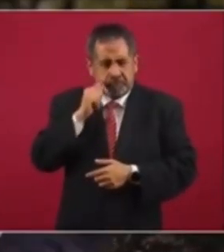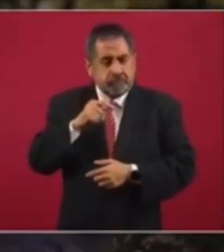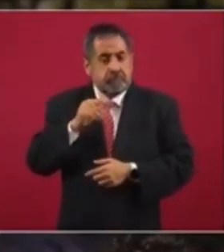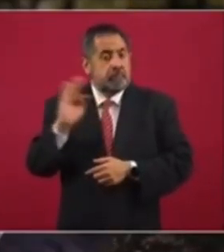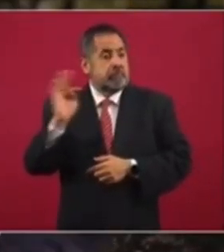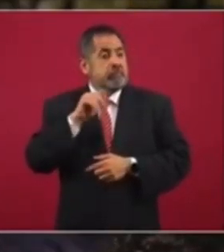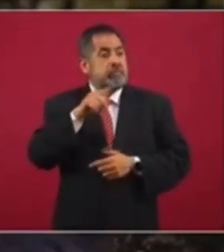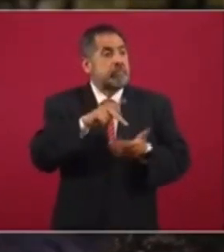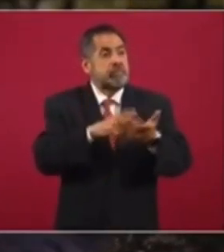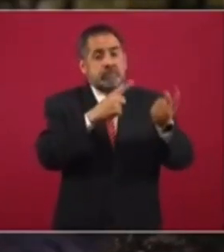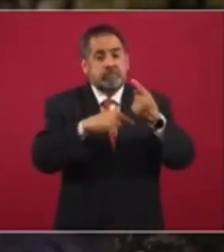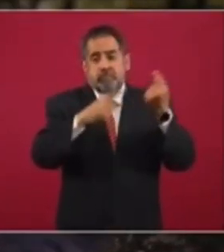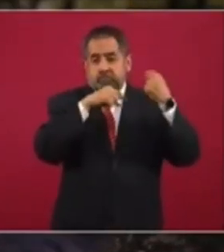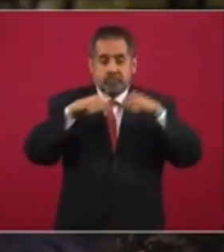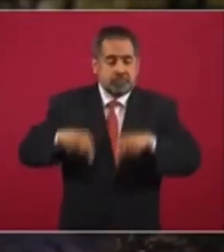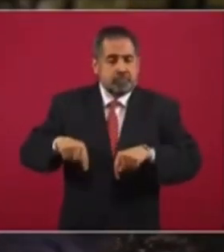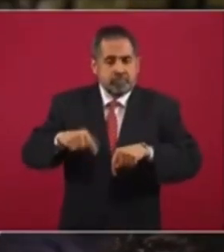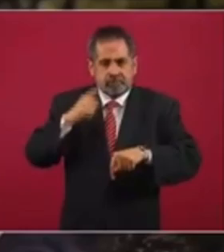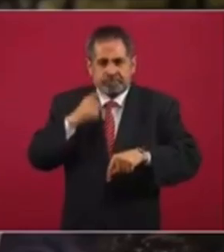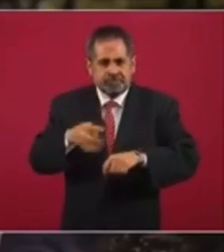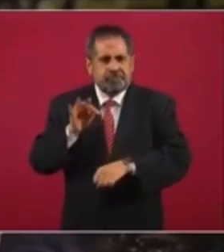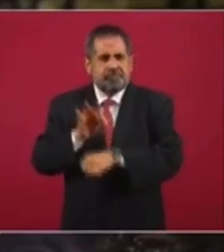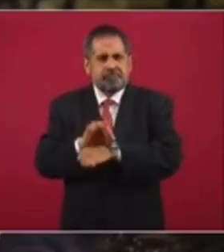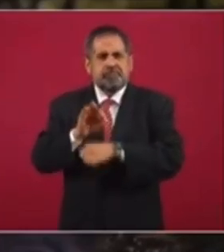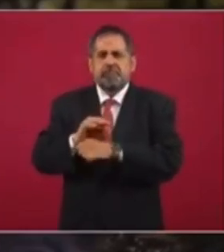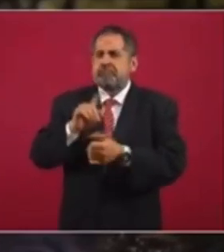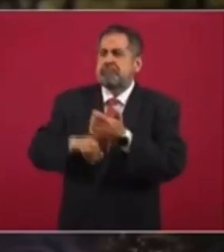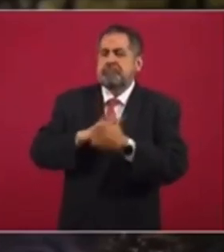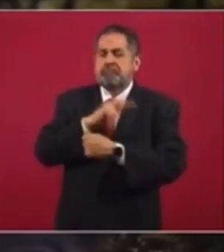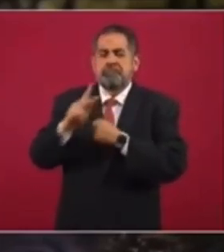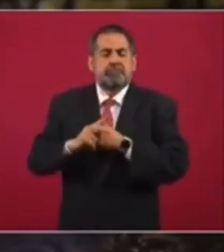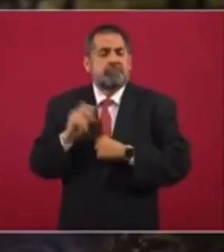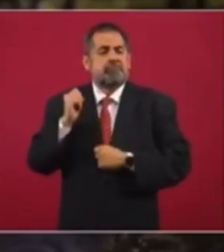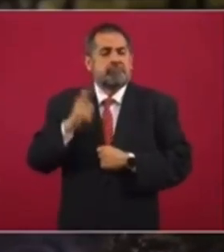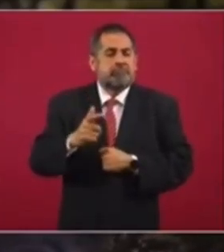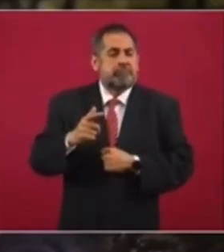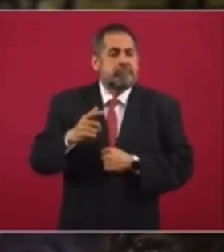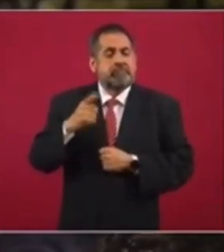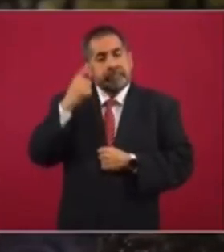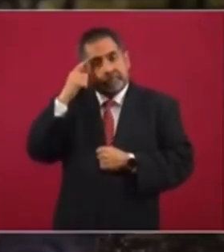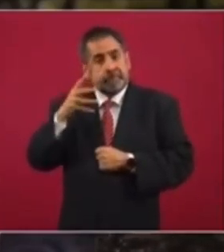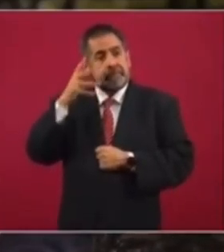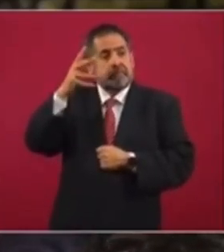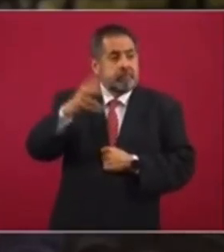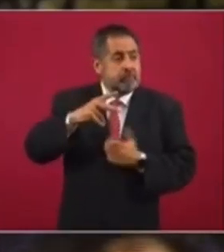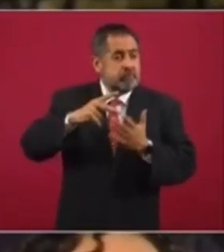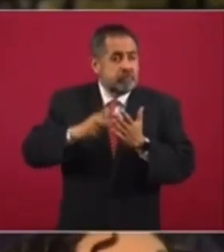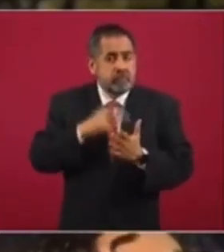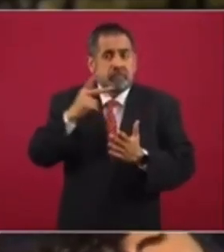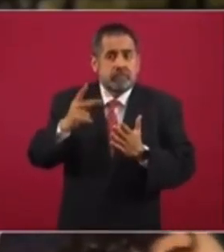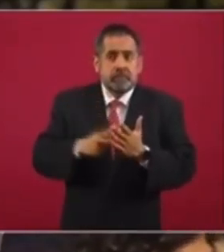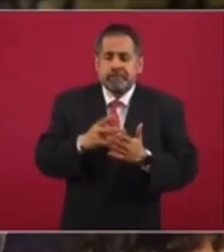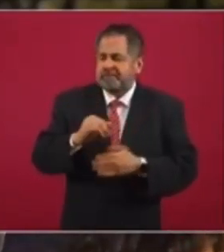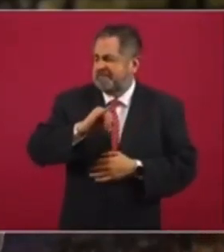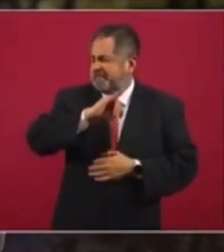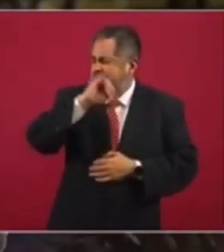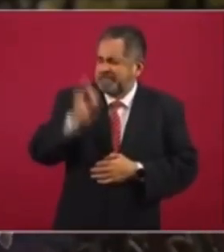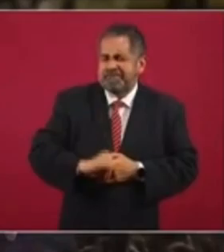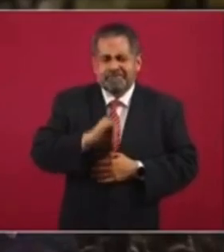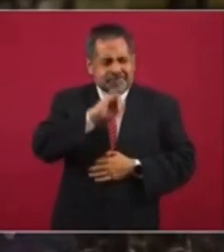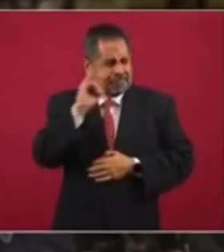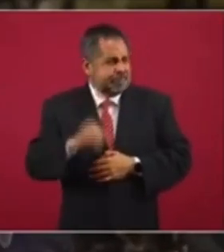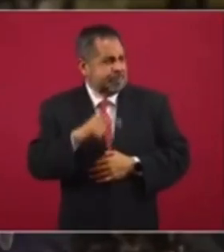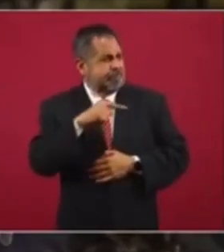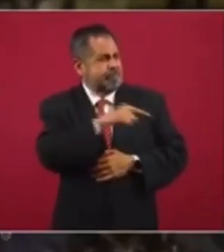regresarían a México para defender al país y así nunca, nunca más volvamos a tener la